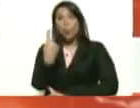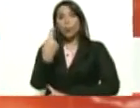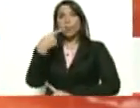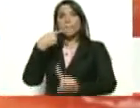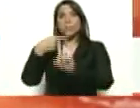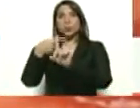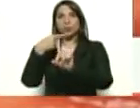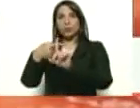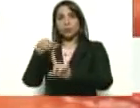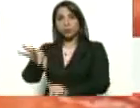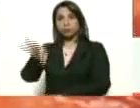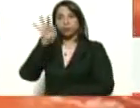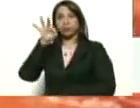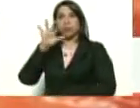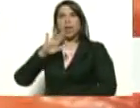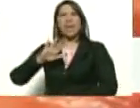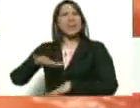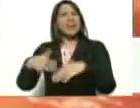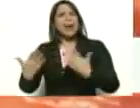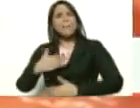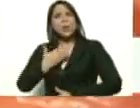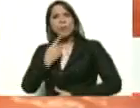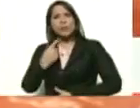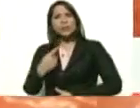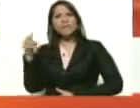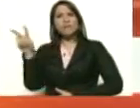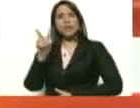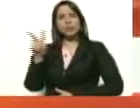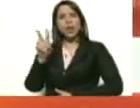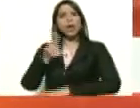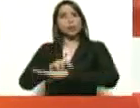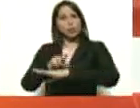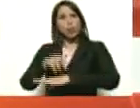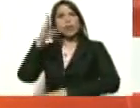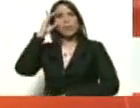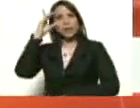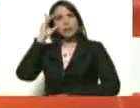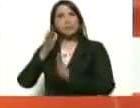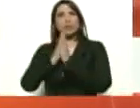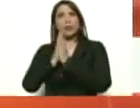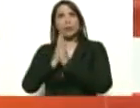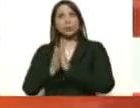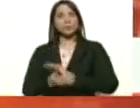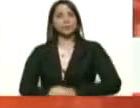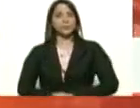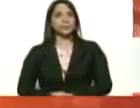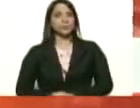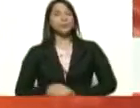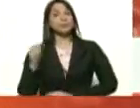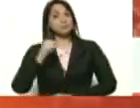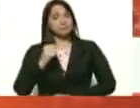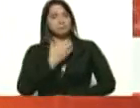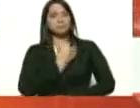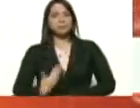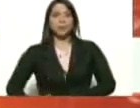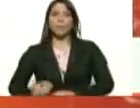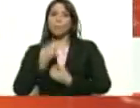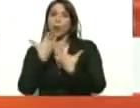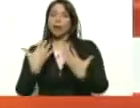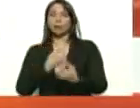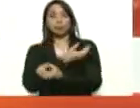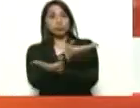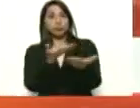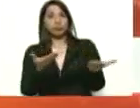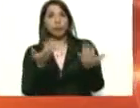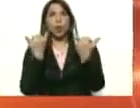surgido. ¿Qué le podemos decir a Venezuela de esto, doctora Adelce Rodríguez? Así es, presidente. Bueno, a todas las personas que